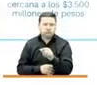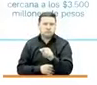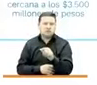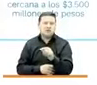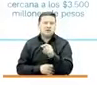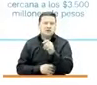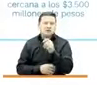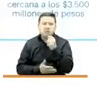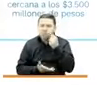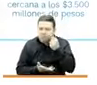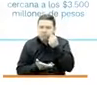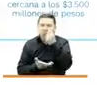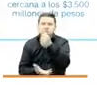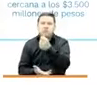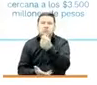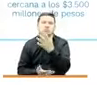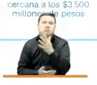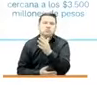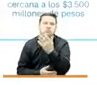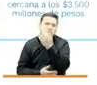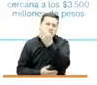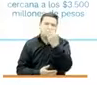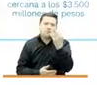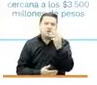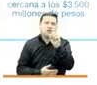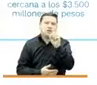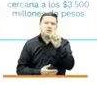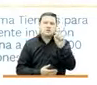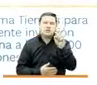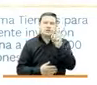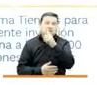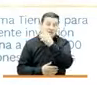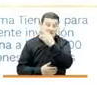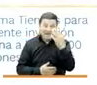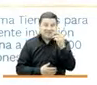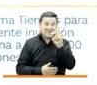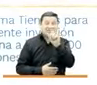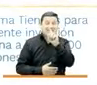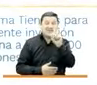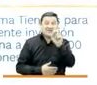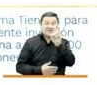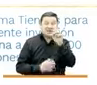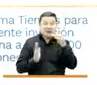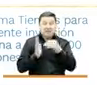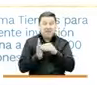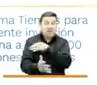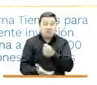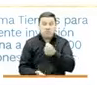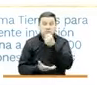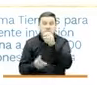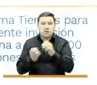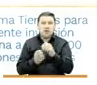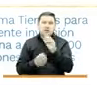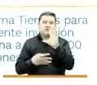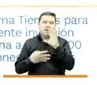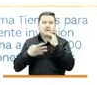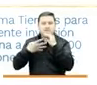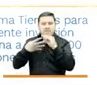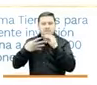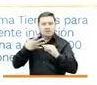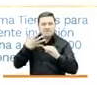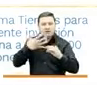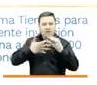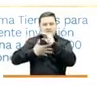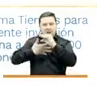una inversión de alrededor de 367 mil millones de pesos, se ejecutaron cinco giros de 75